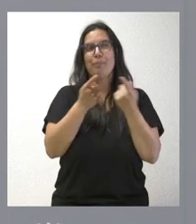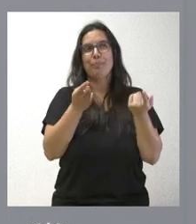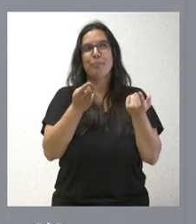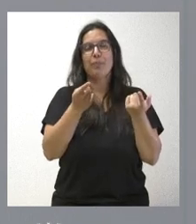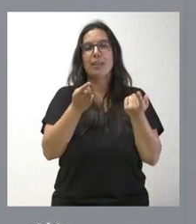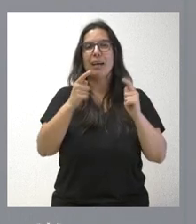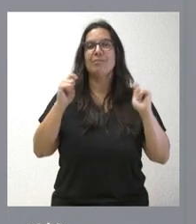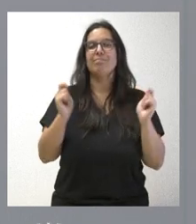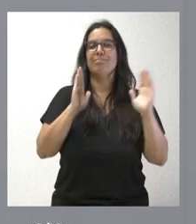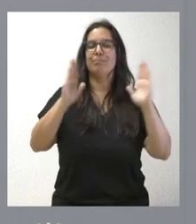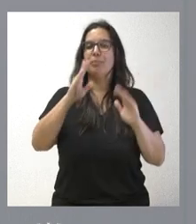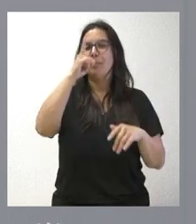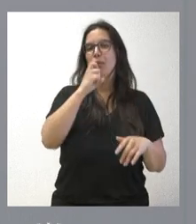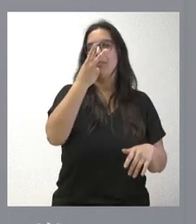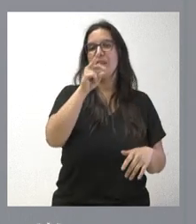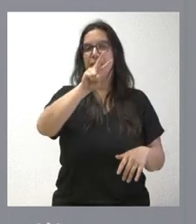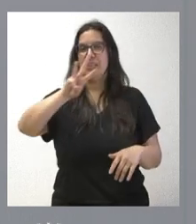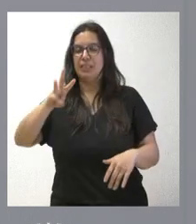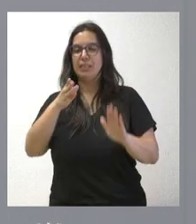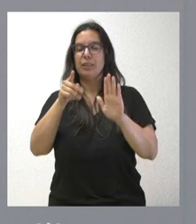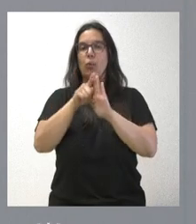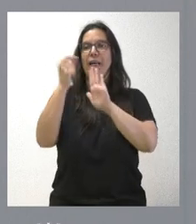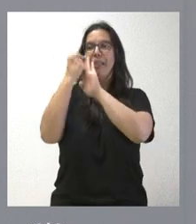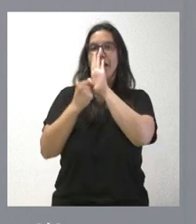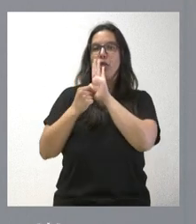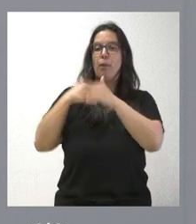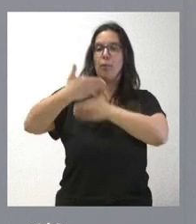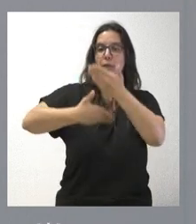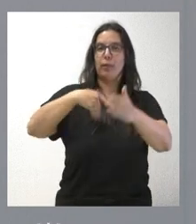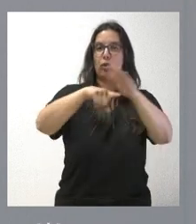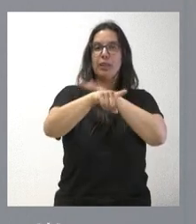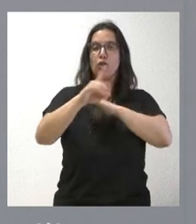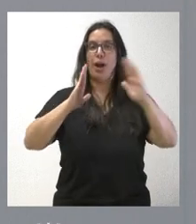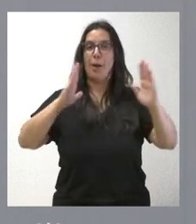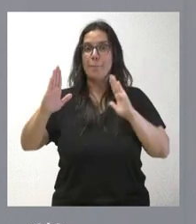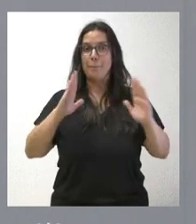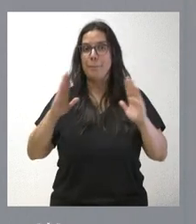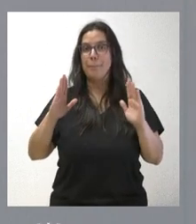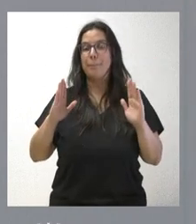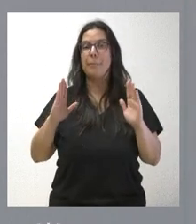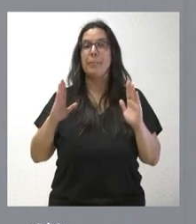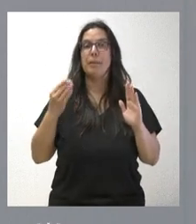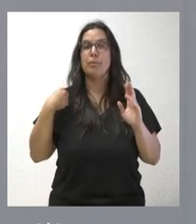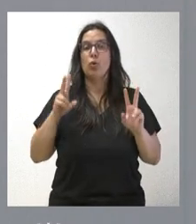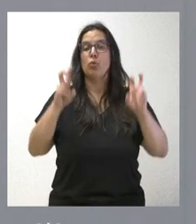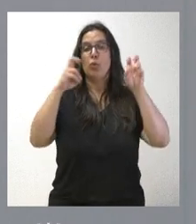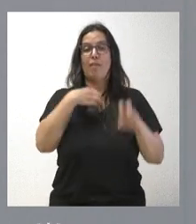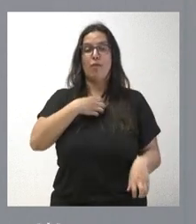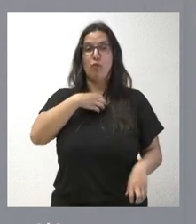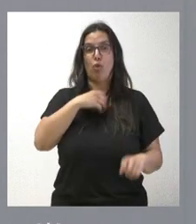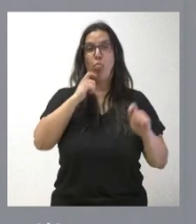de adaptar este instrumento a las especificaciones de procedimientos de gestión de la campaña de acuerdo con las nuevas funcionalidades